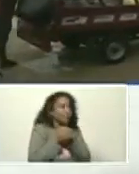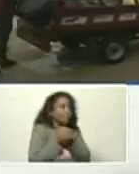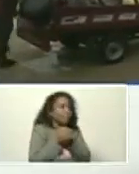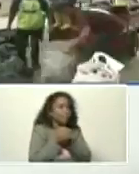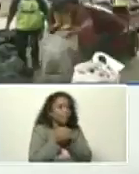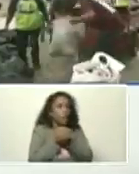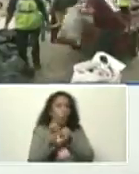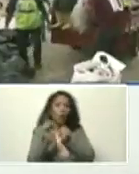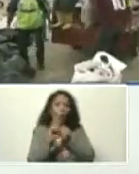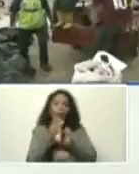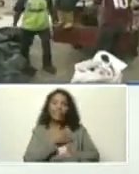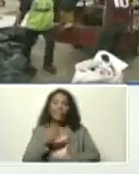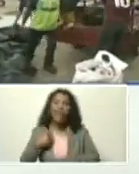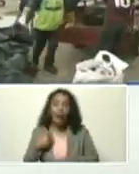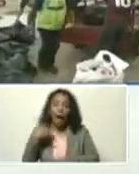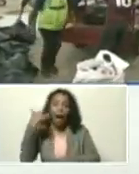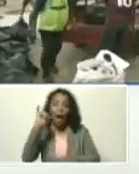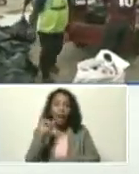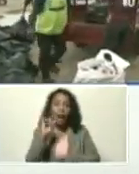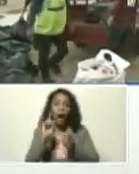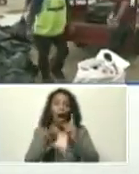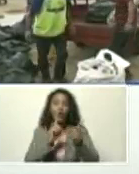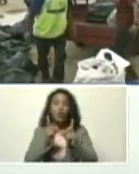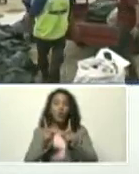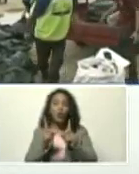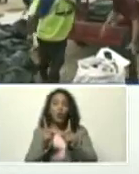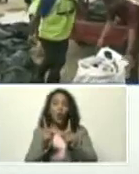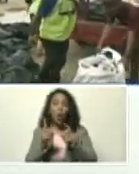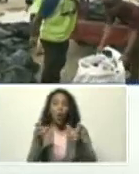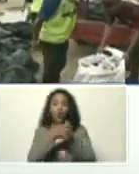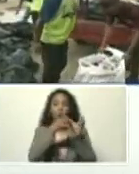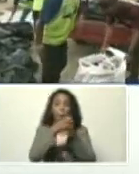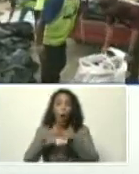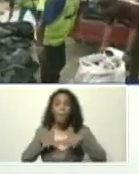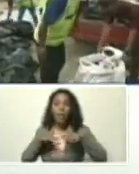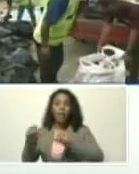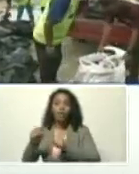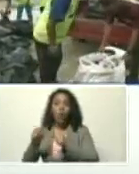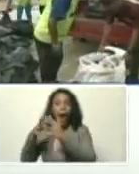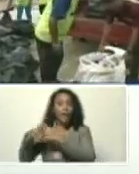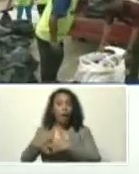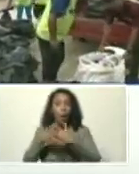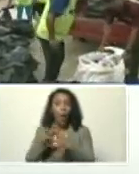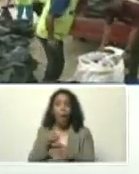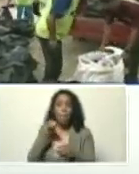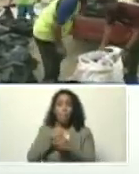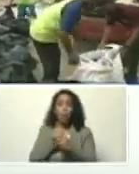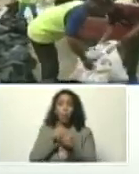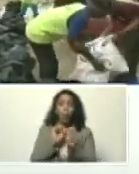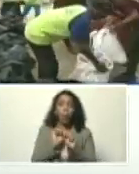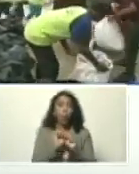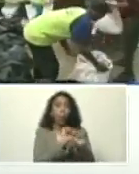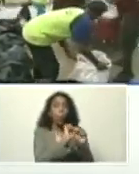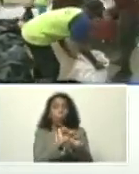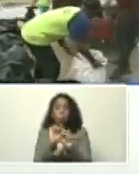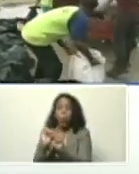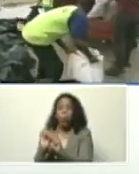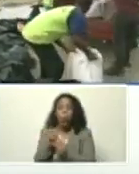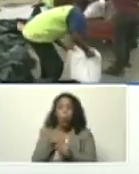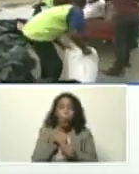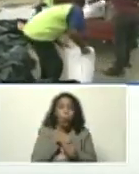como pretende, estar en una burbuja, las élites imperialistas, de Estados Unidos, y las élites